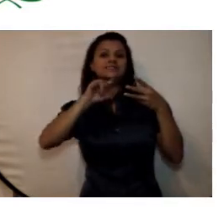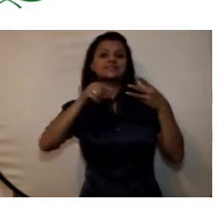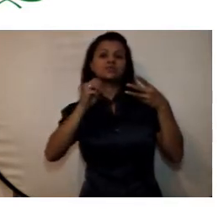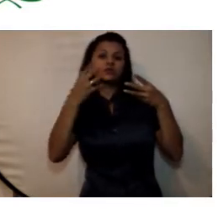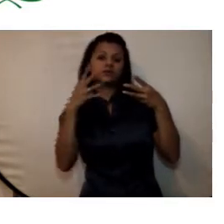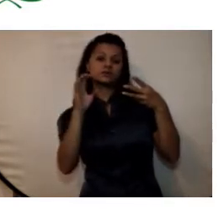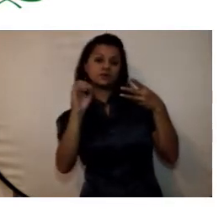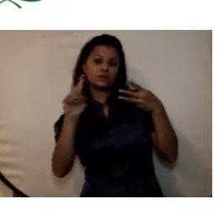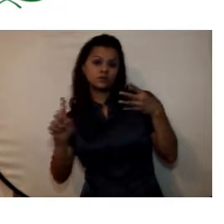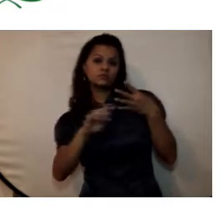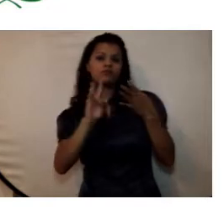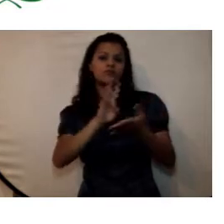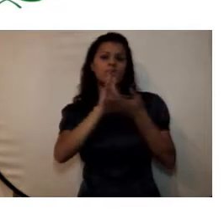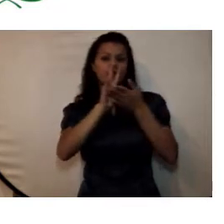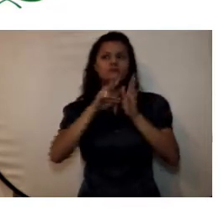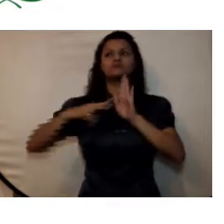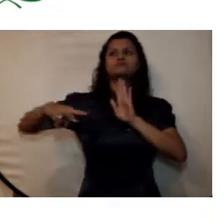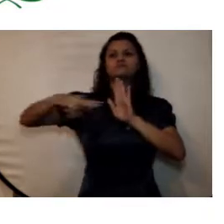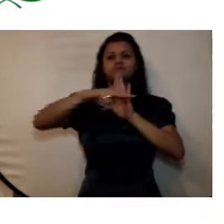modelo estándar de control interno